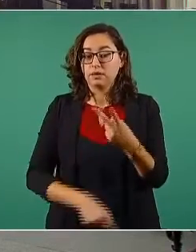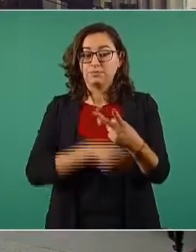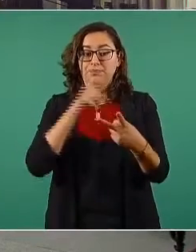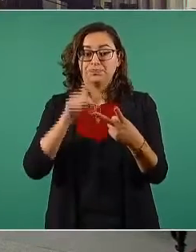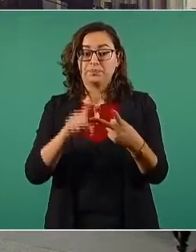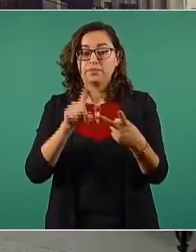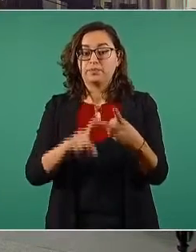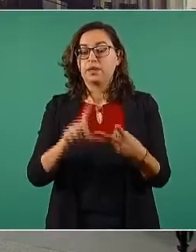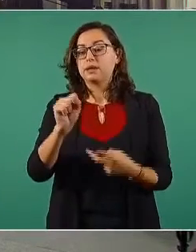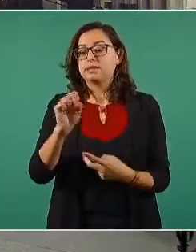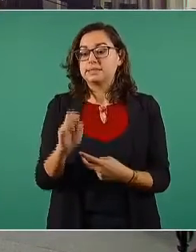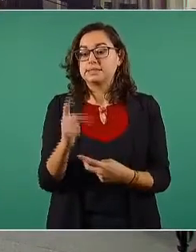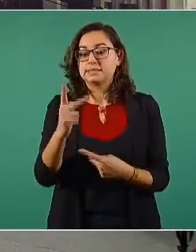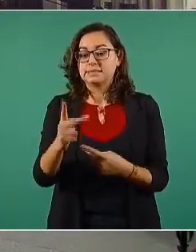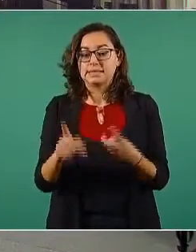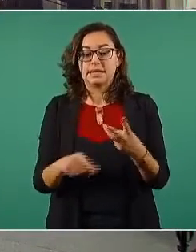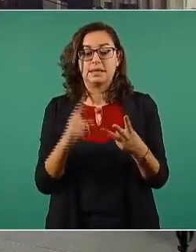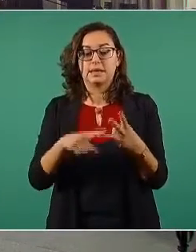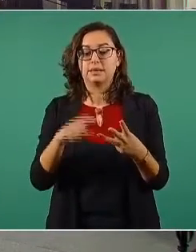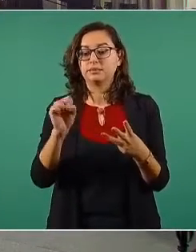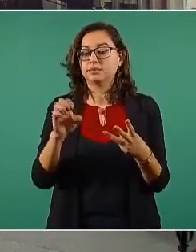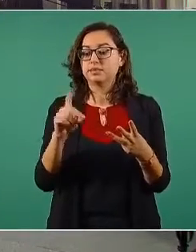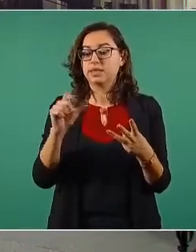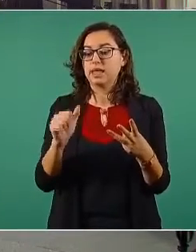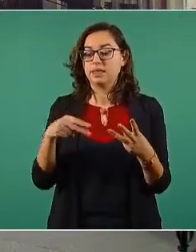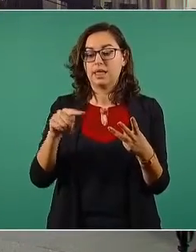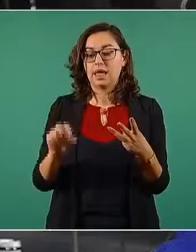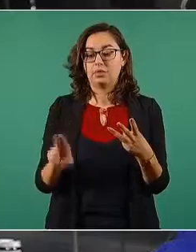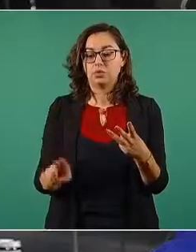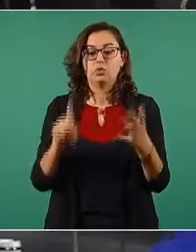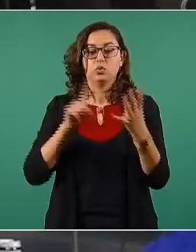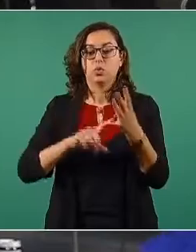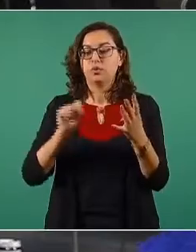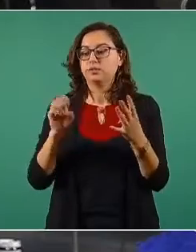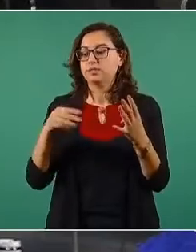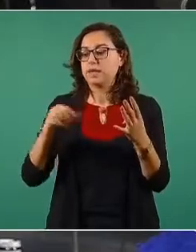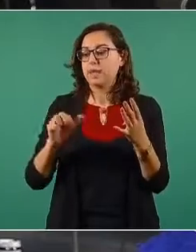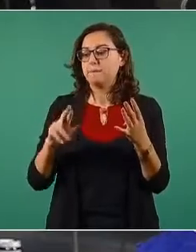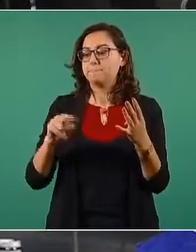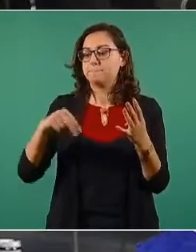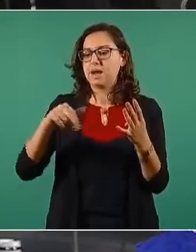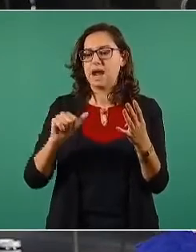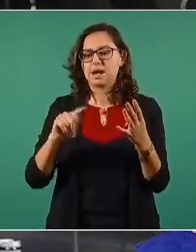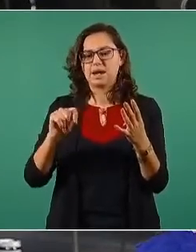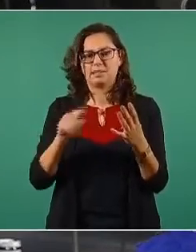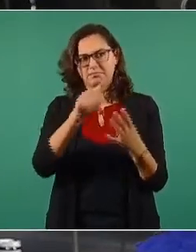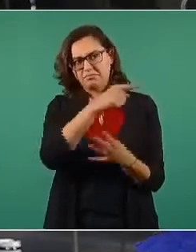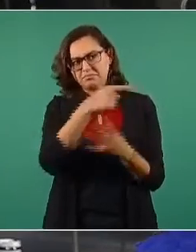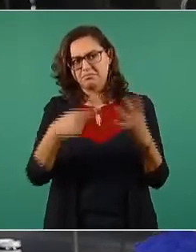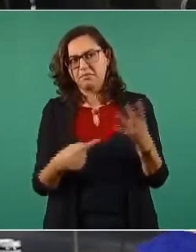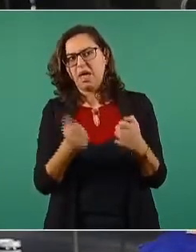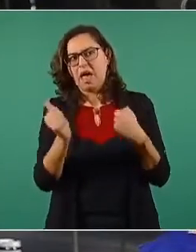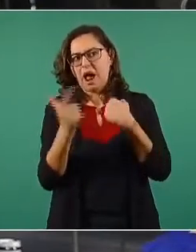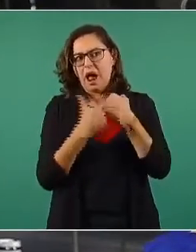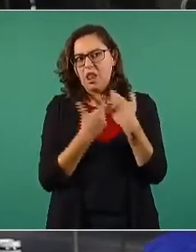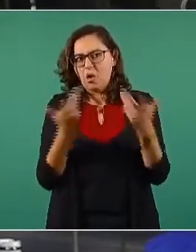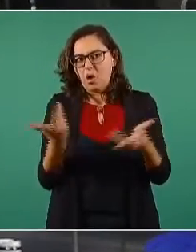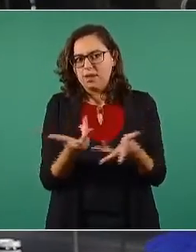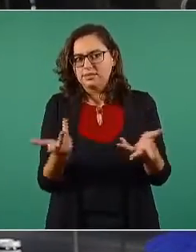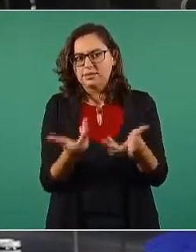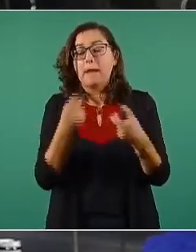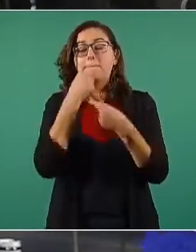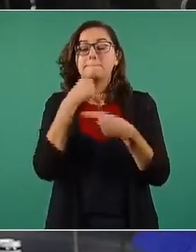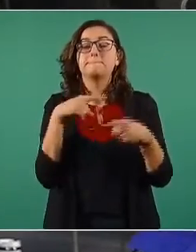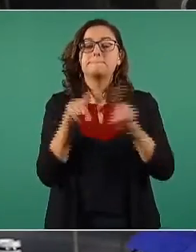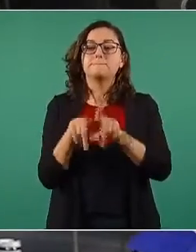Secretaría de Educación Pública, a la Sedatu y a la Semarnat? Así como también preguntarle si tiene pensado usted acudir a la